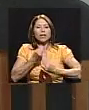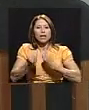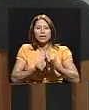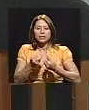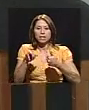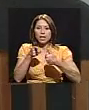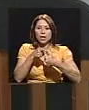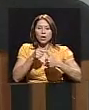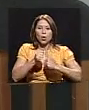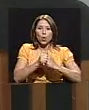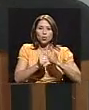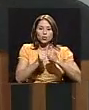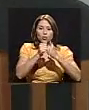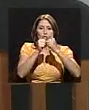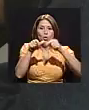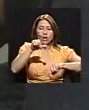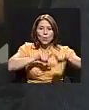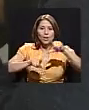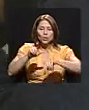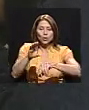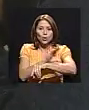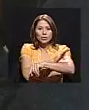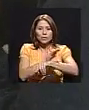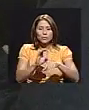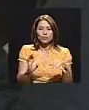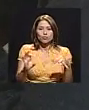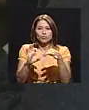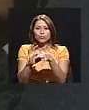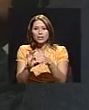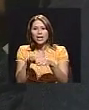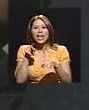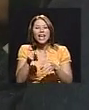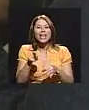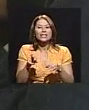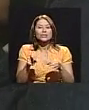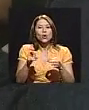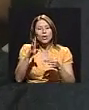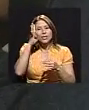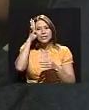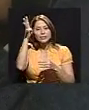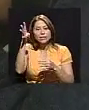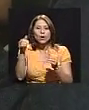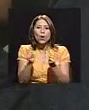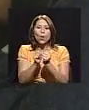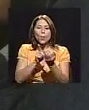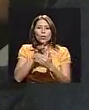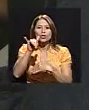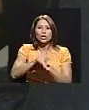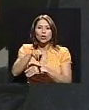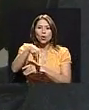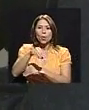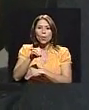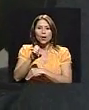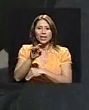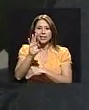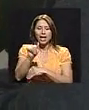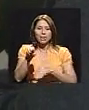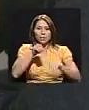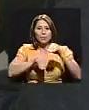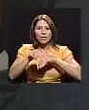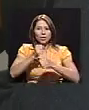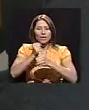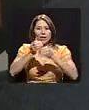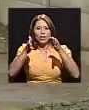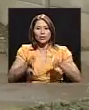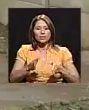la construcción de un laboratorio de computación. Ese impulso inicia con el proyecto Poeta del Movimiento de Trabajadores Costarecenses, en conjunto